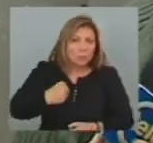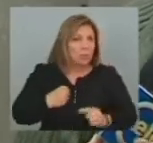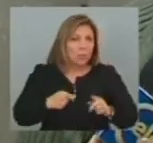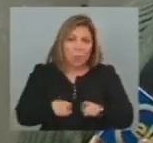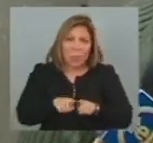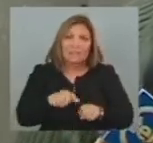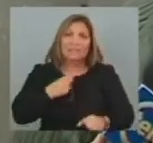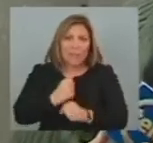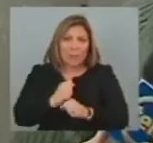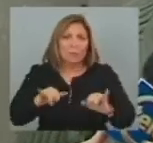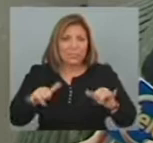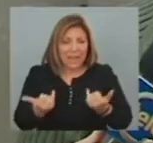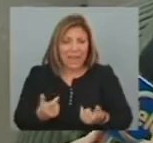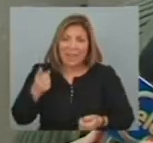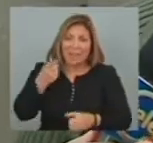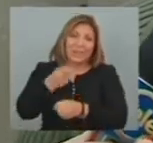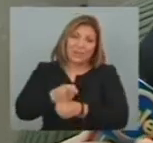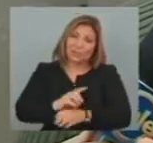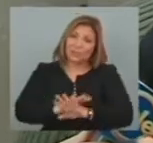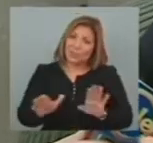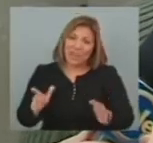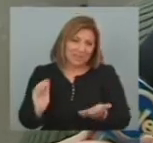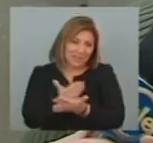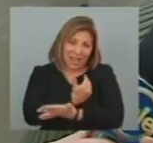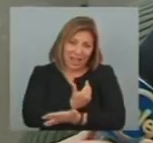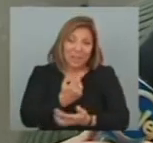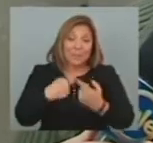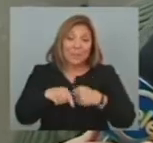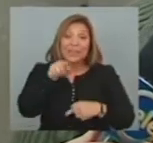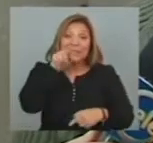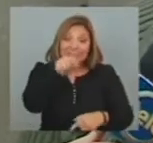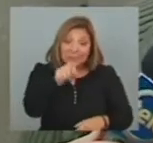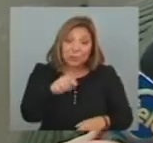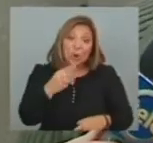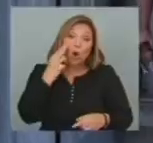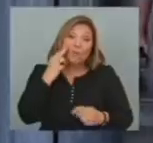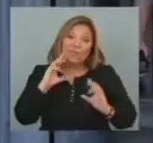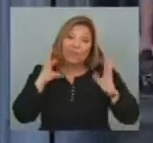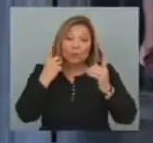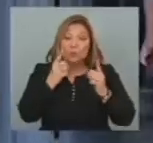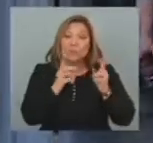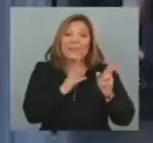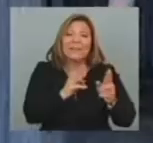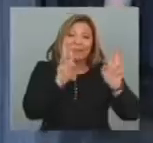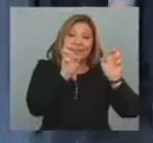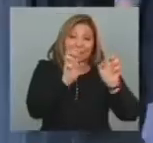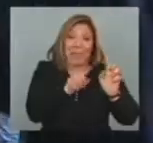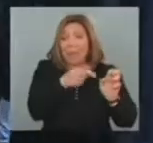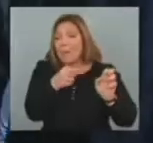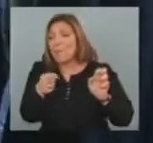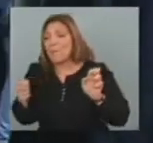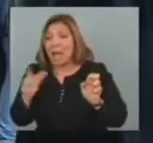términos Por lo tanto El decreto Debería dejar de existir Pero esto es simplemente Una parte De lo que es El conflicto en general Al terminar la reunión Los